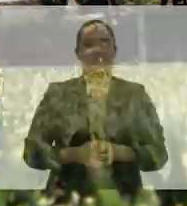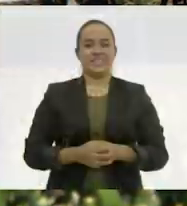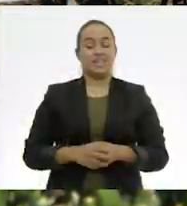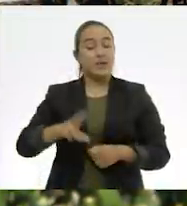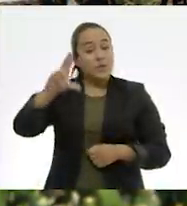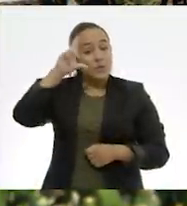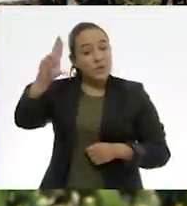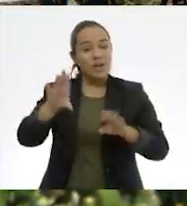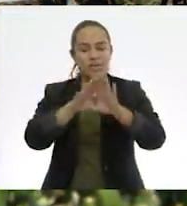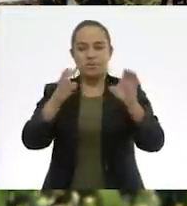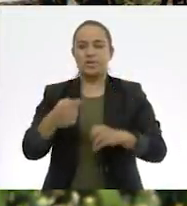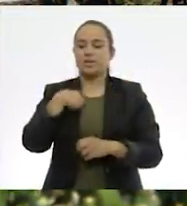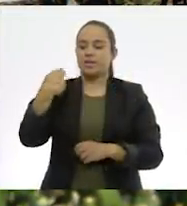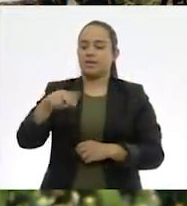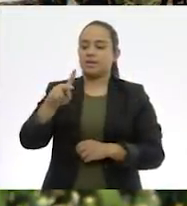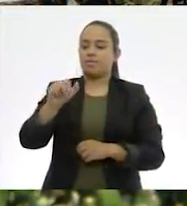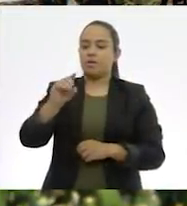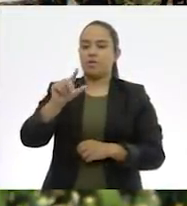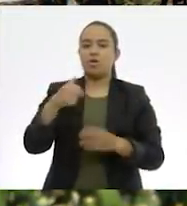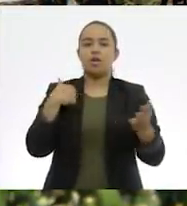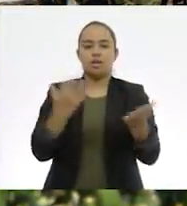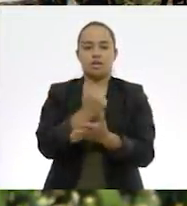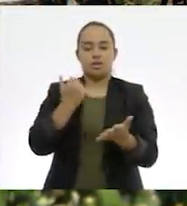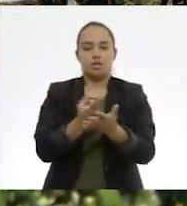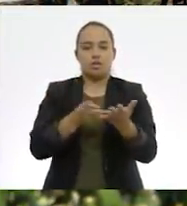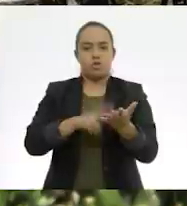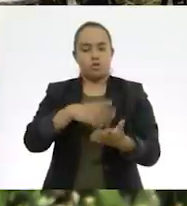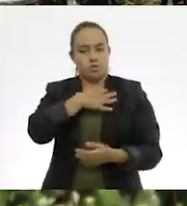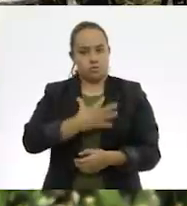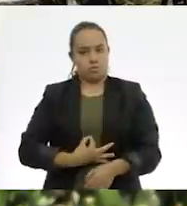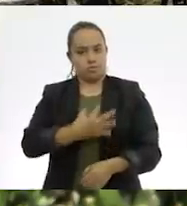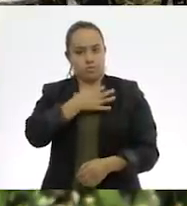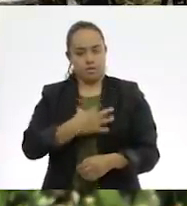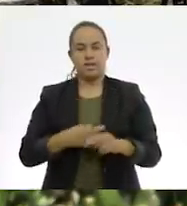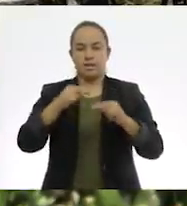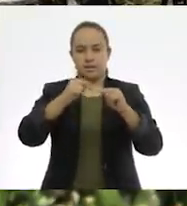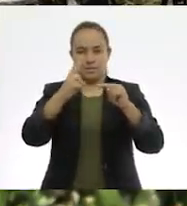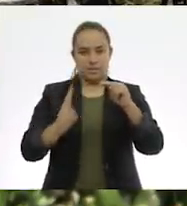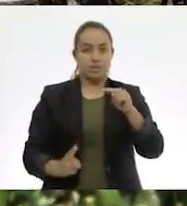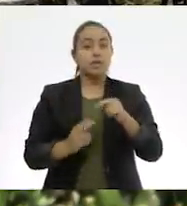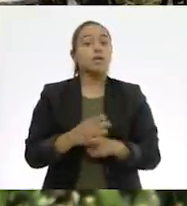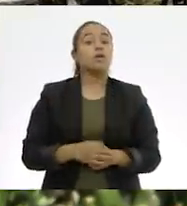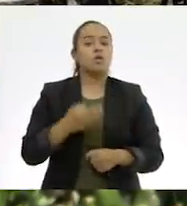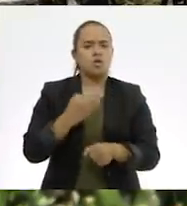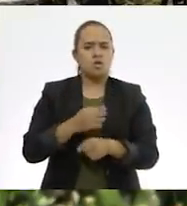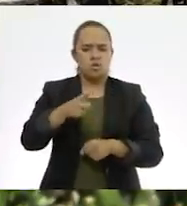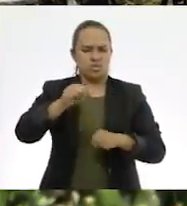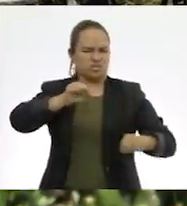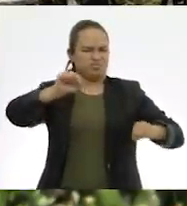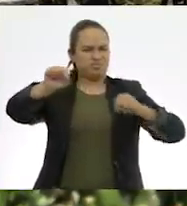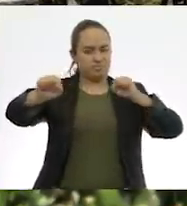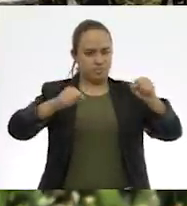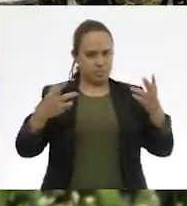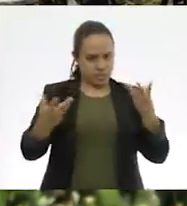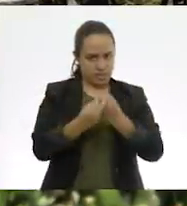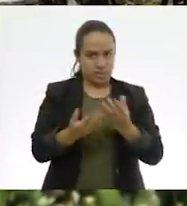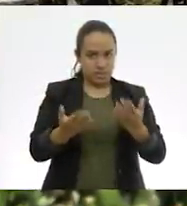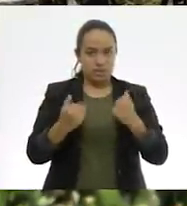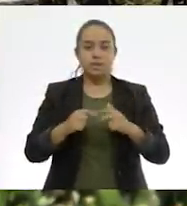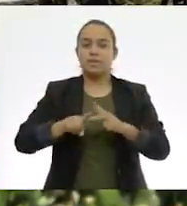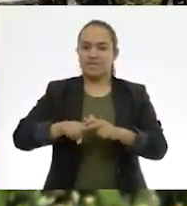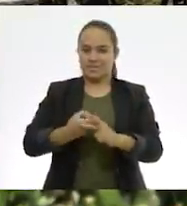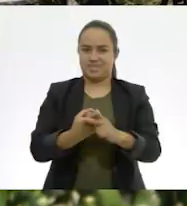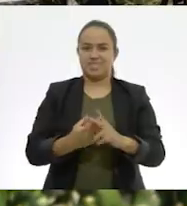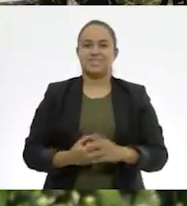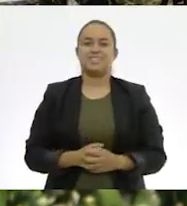Hola, ¿qué tal? Soy Paola Espinosa, doble medallista olímpica en clavados y quiero que hagan esta pequeña rutina de estiramientos conmigo. Vamos a